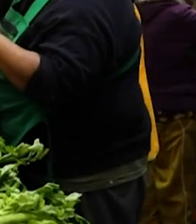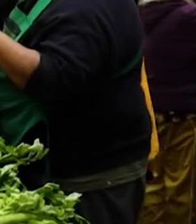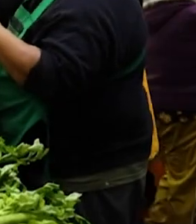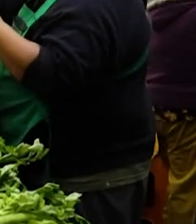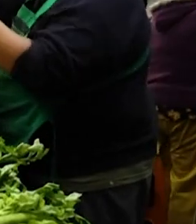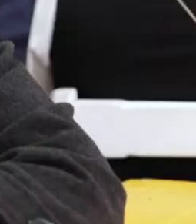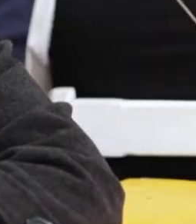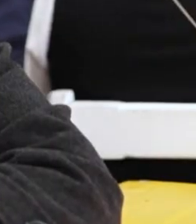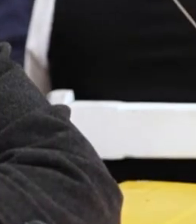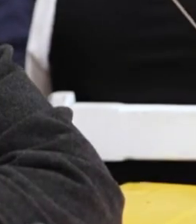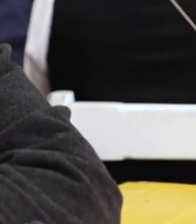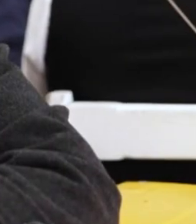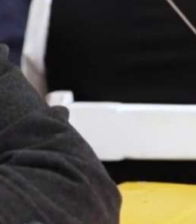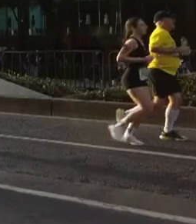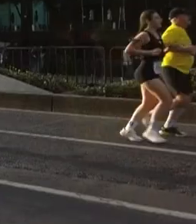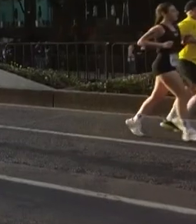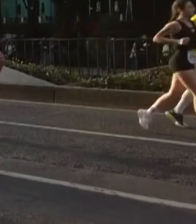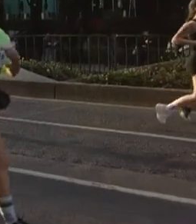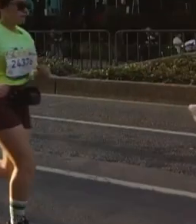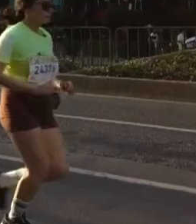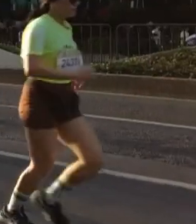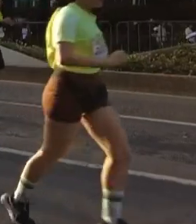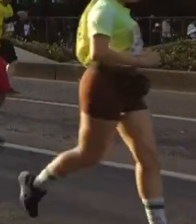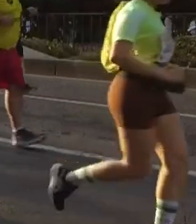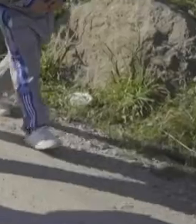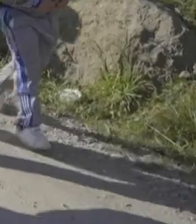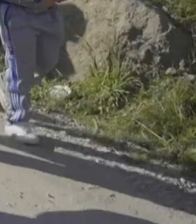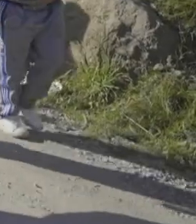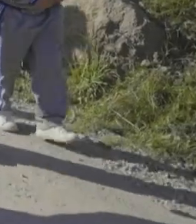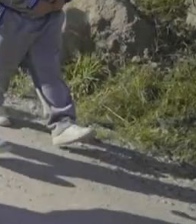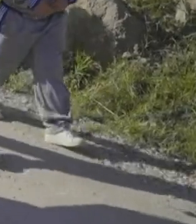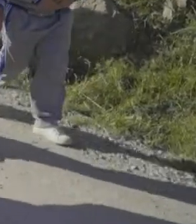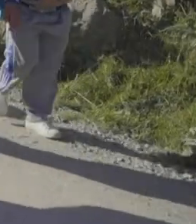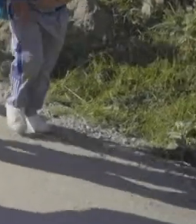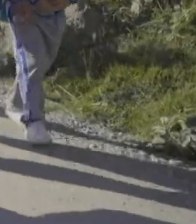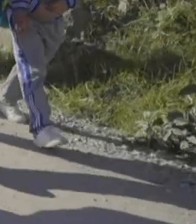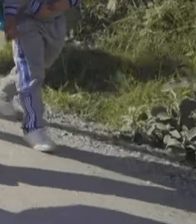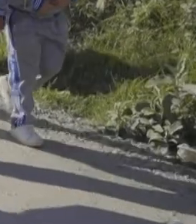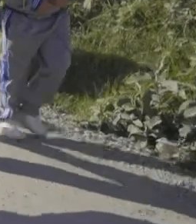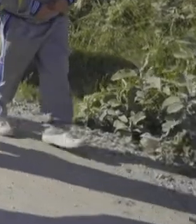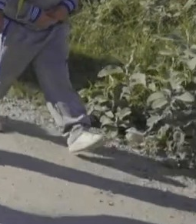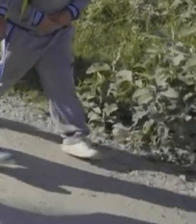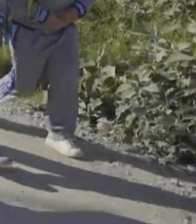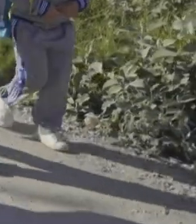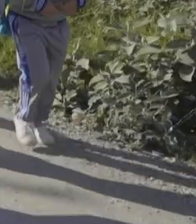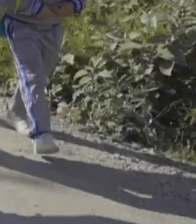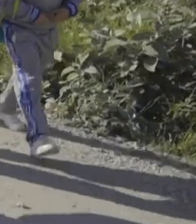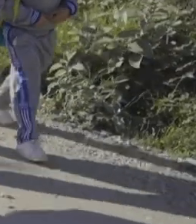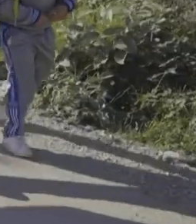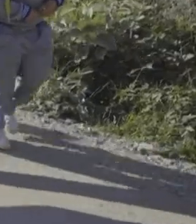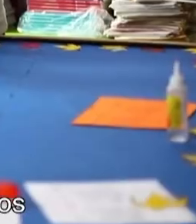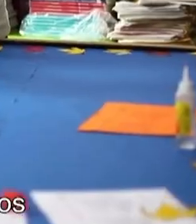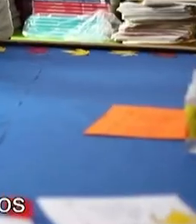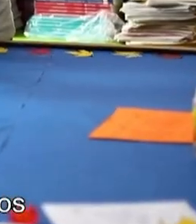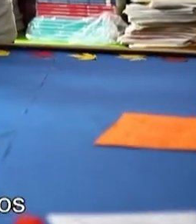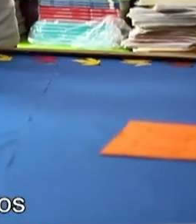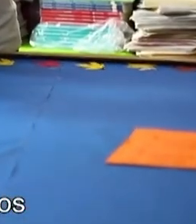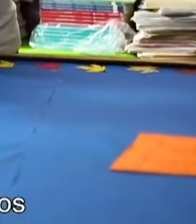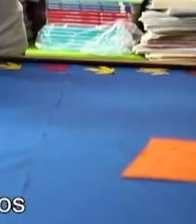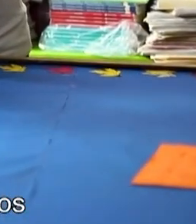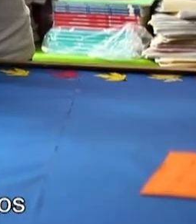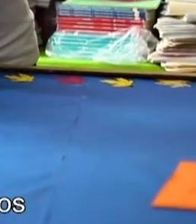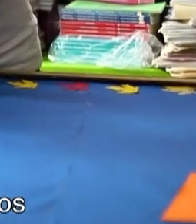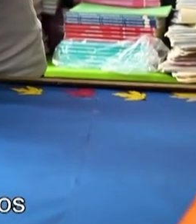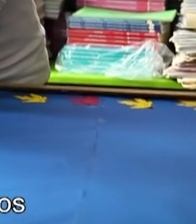creación de una sociedad más justa y más saludable, hay que proteger a las niñas y niños en la escuela, donde